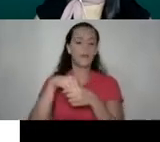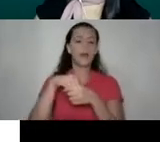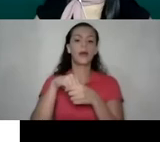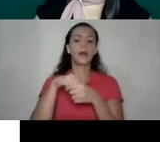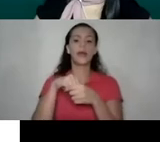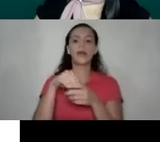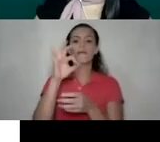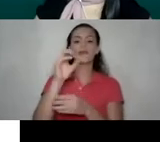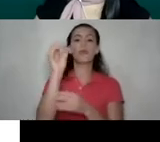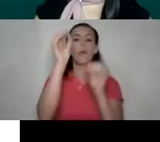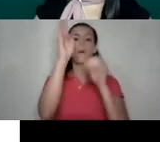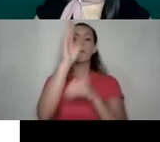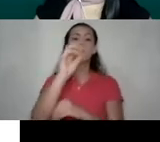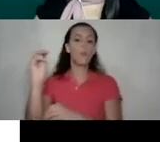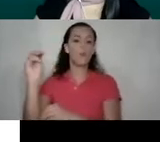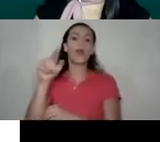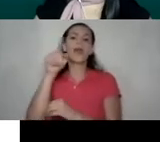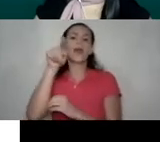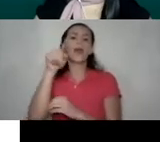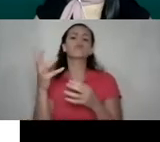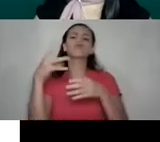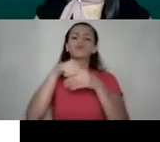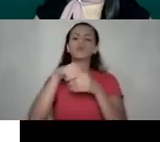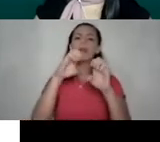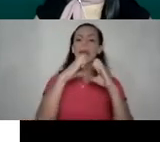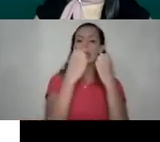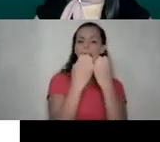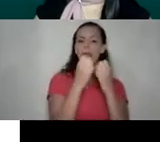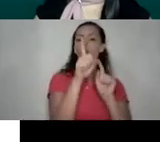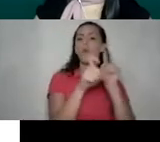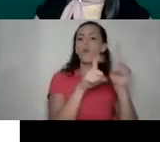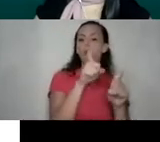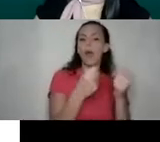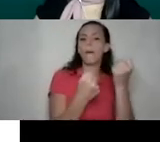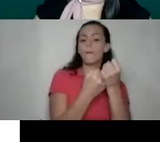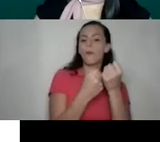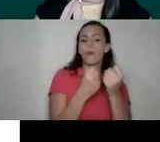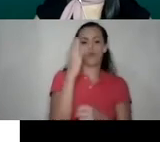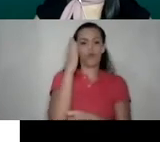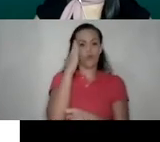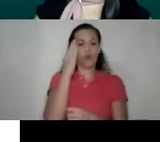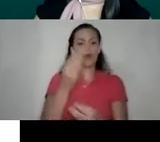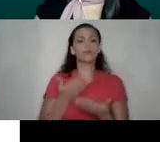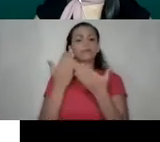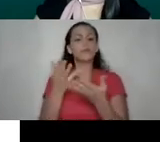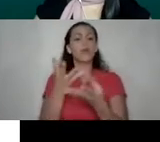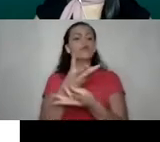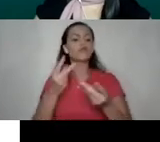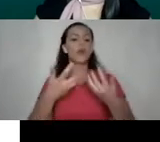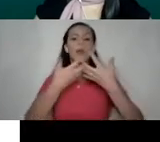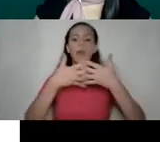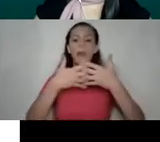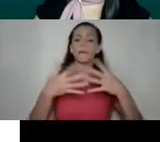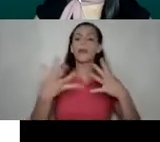Efecto Boomerang está compuesto por un equipo de consultoría cuyo conocimiento permite crear soluciones empresariales integrales y